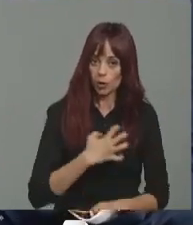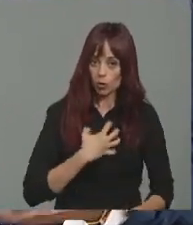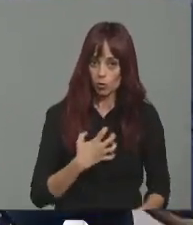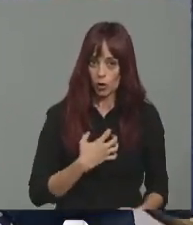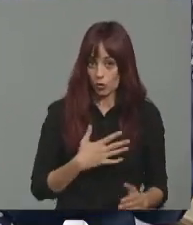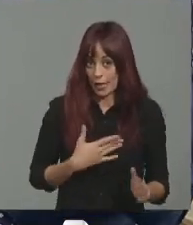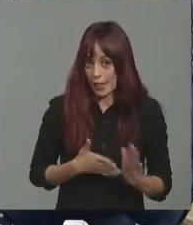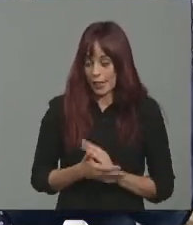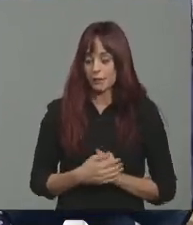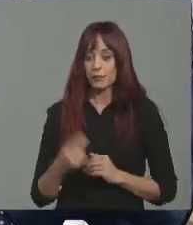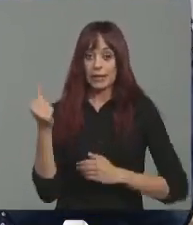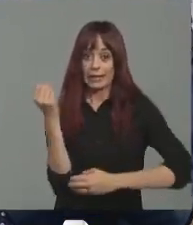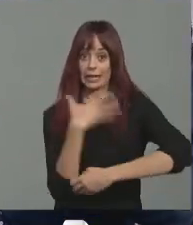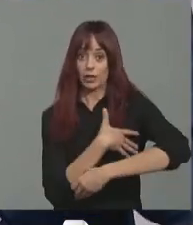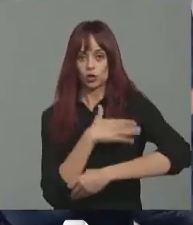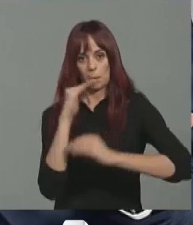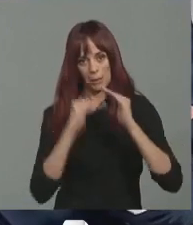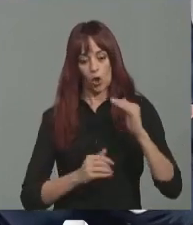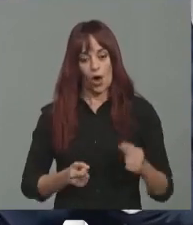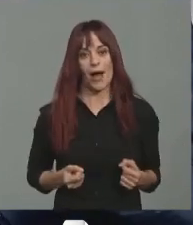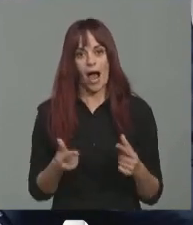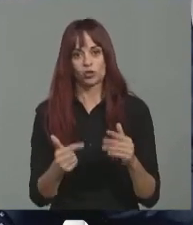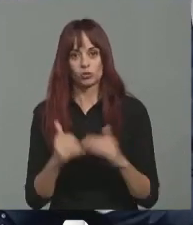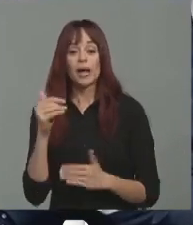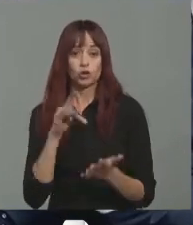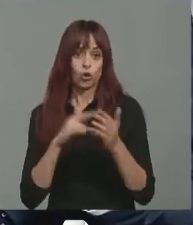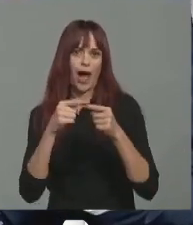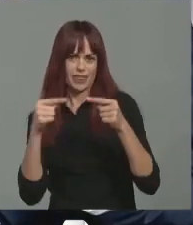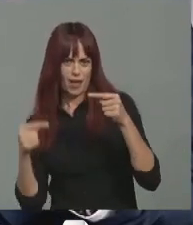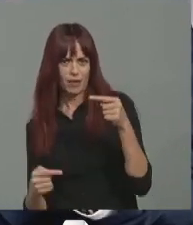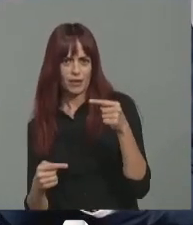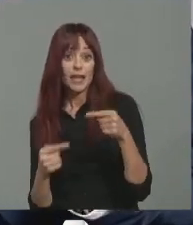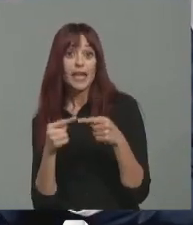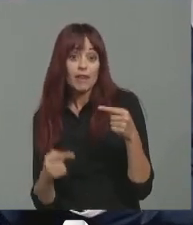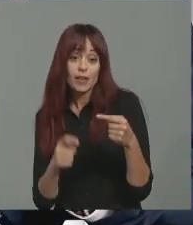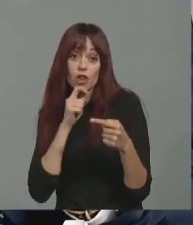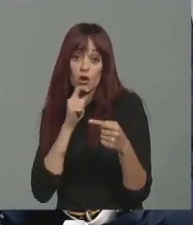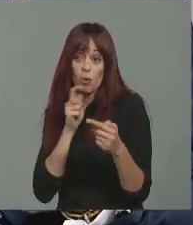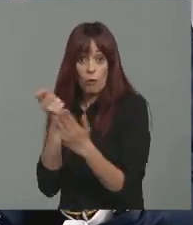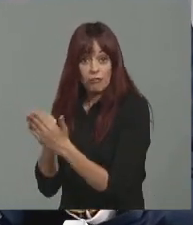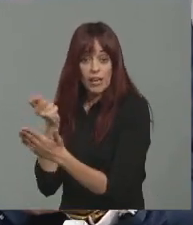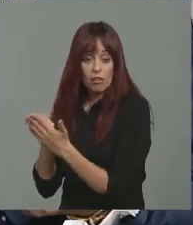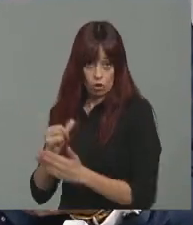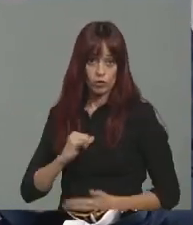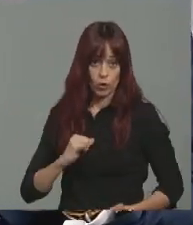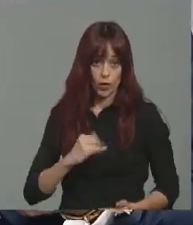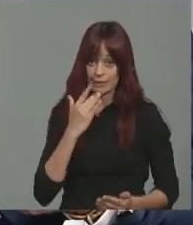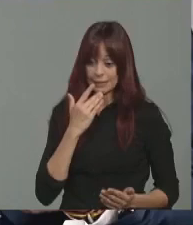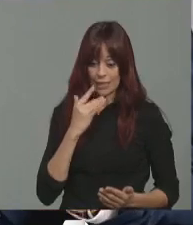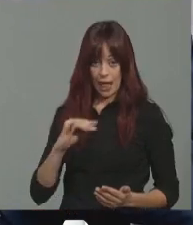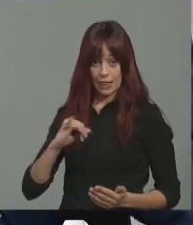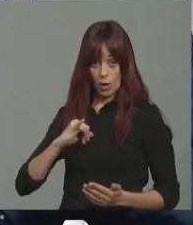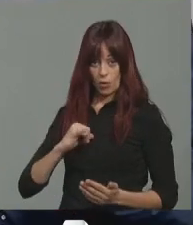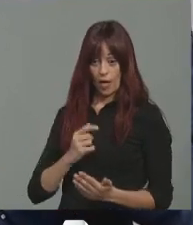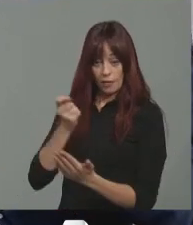decir, tiene menos ingresos que gastos, se produce el déficit. ¿Y cómo se financia el déficit? Con deuda. Porque si no financiamos el déficit con deuda,